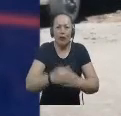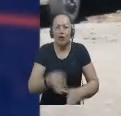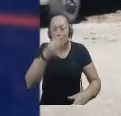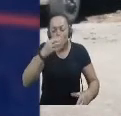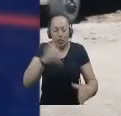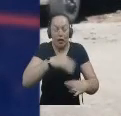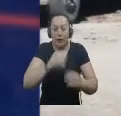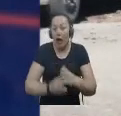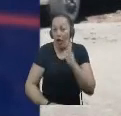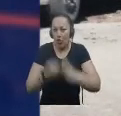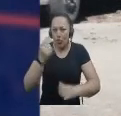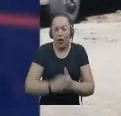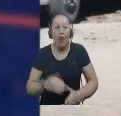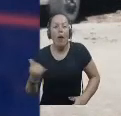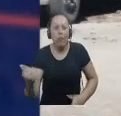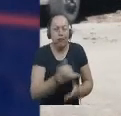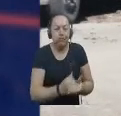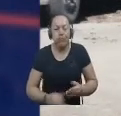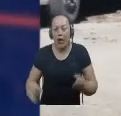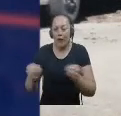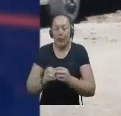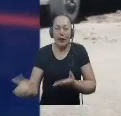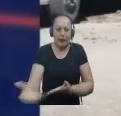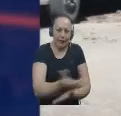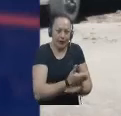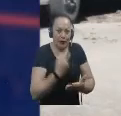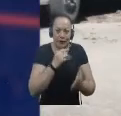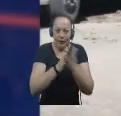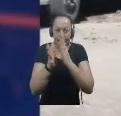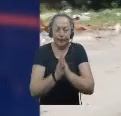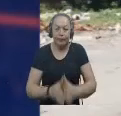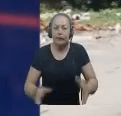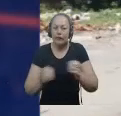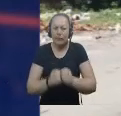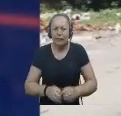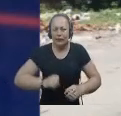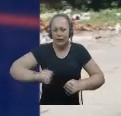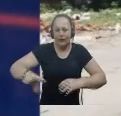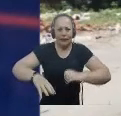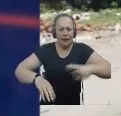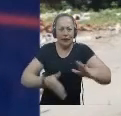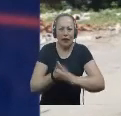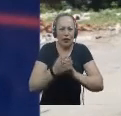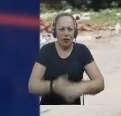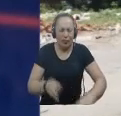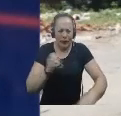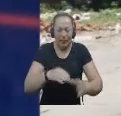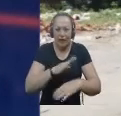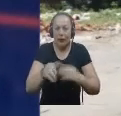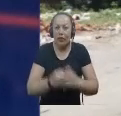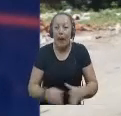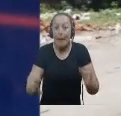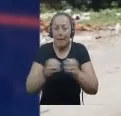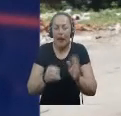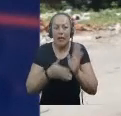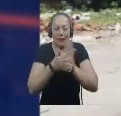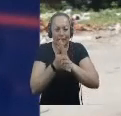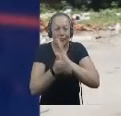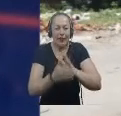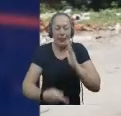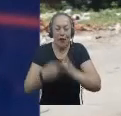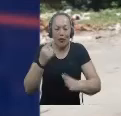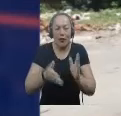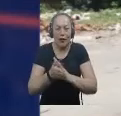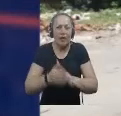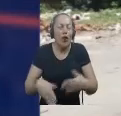Una vez colocados para su recolección Dejar las basuras esparcidas fuera de sus bolsas O contenedores una vez efectuado